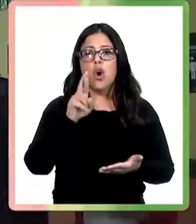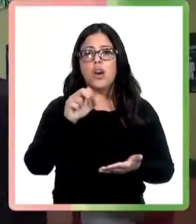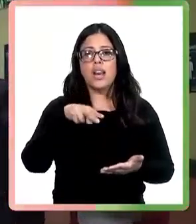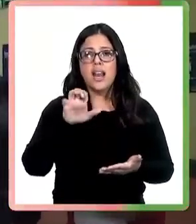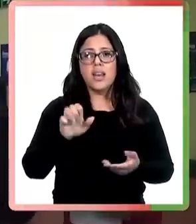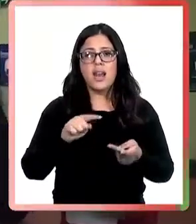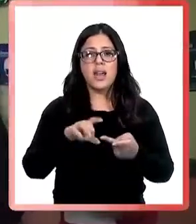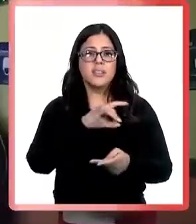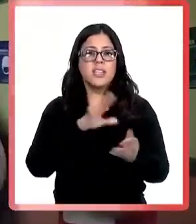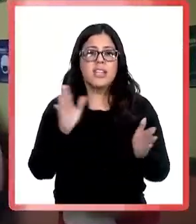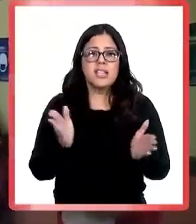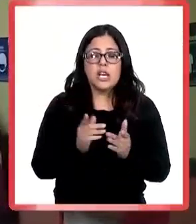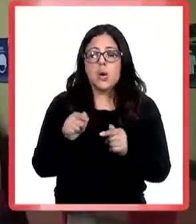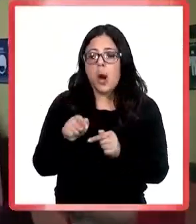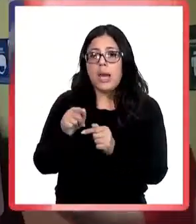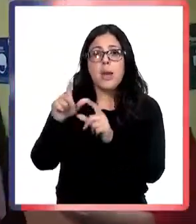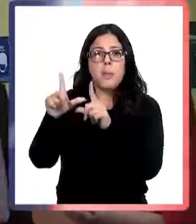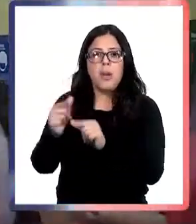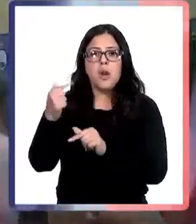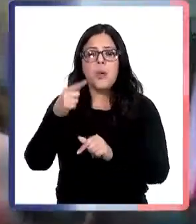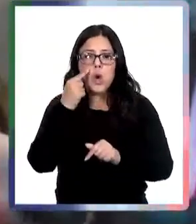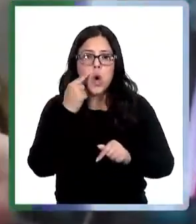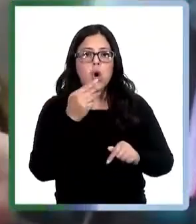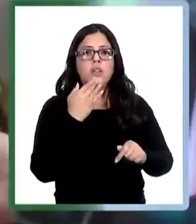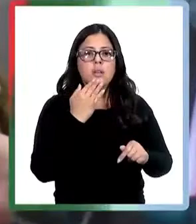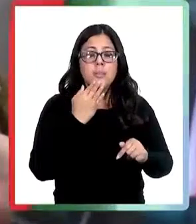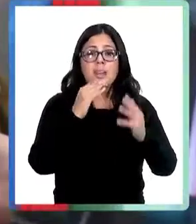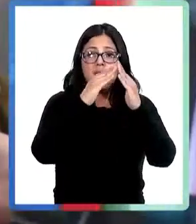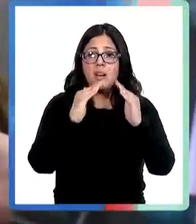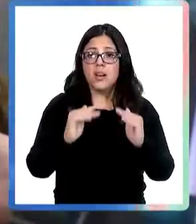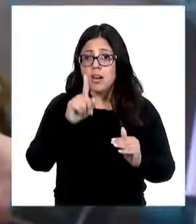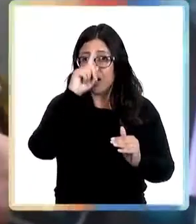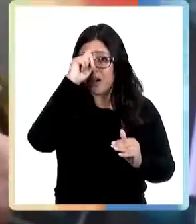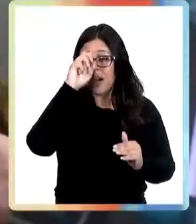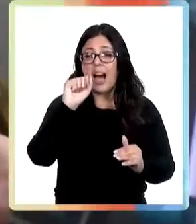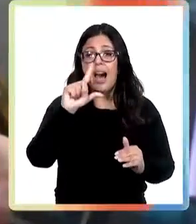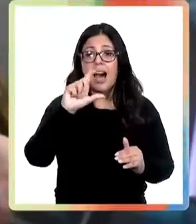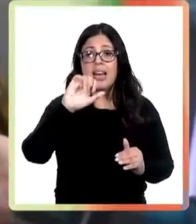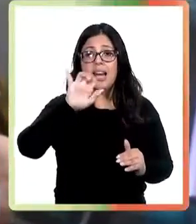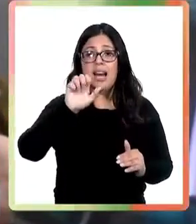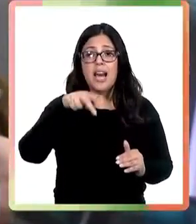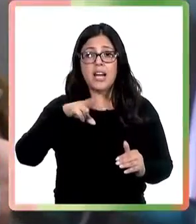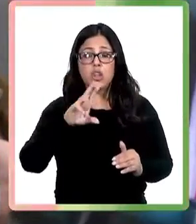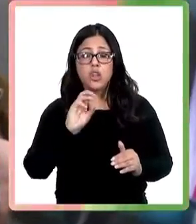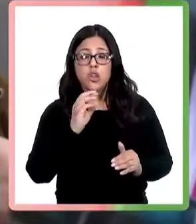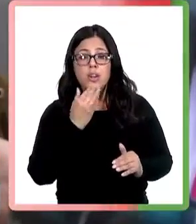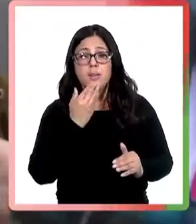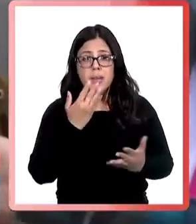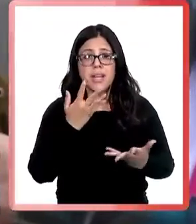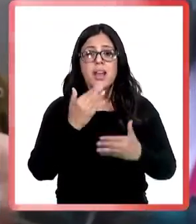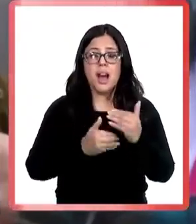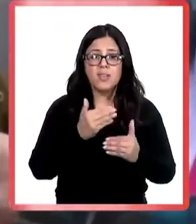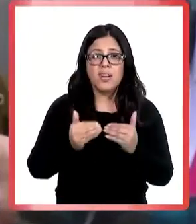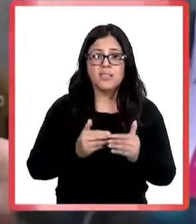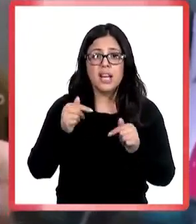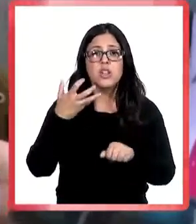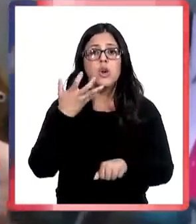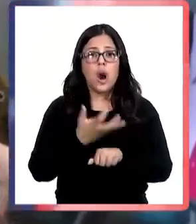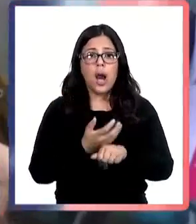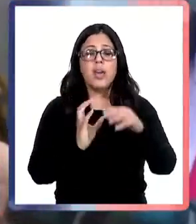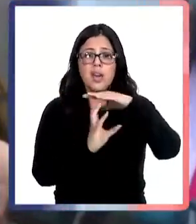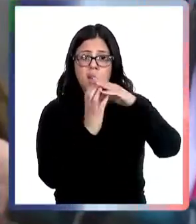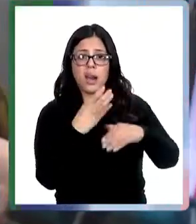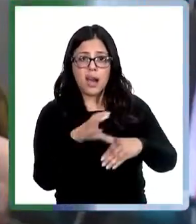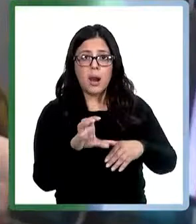donde son muchos menores pero sí podemos mencionar que en el consultorio Alejandro Gutiérrez también se está avanzando en tomar esta misma medida ya hay cámaras